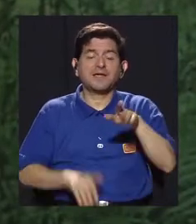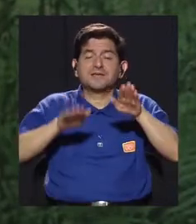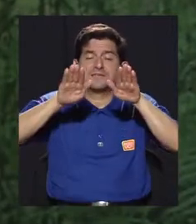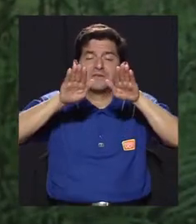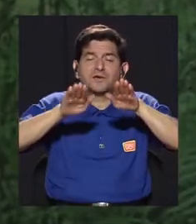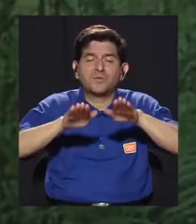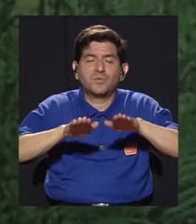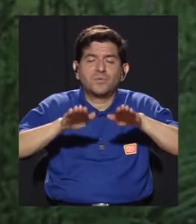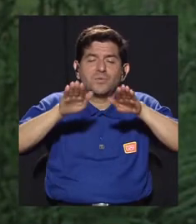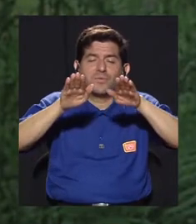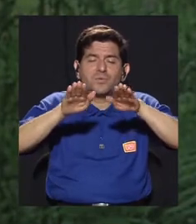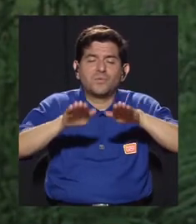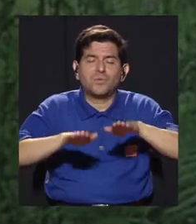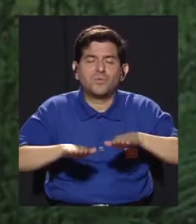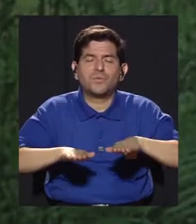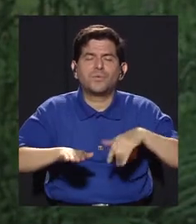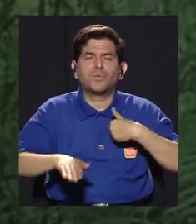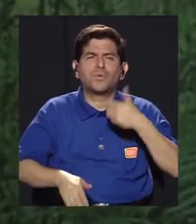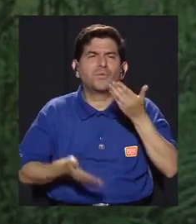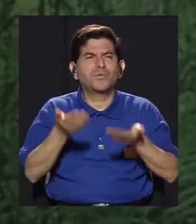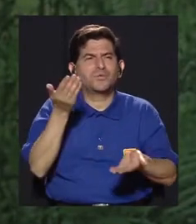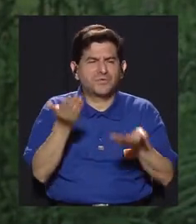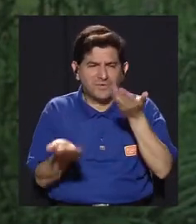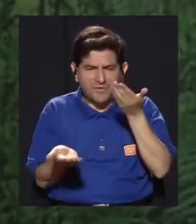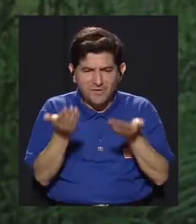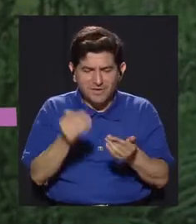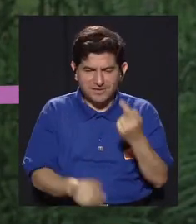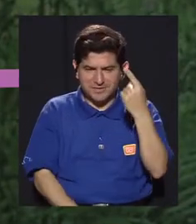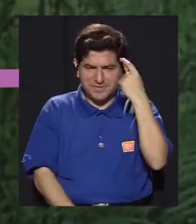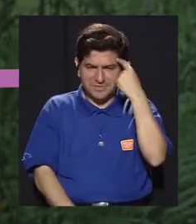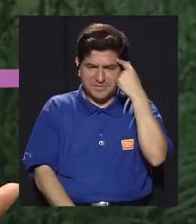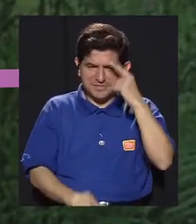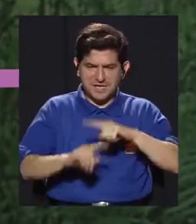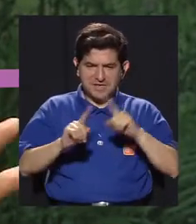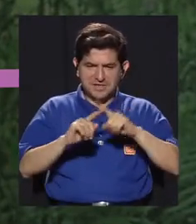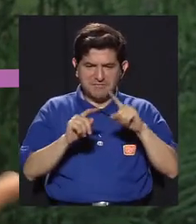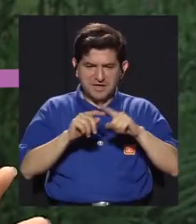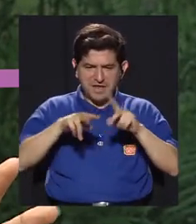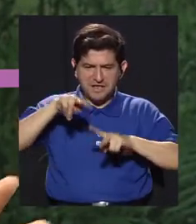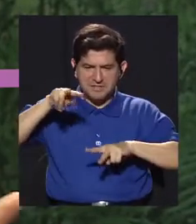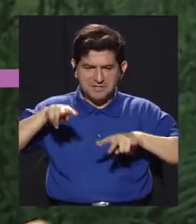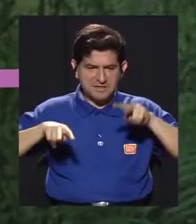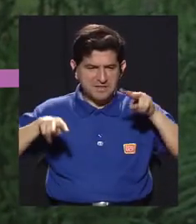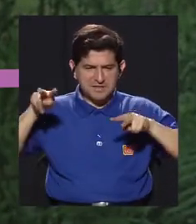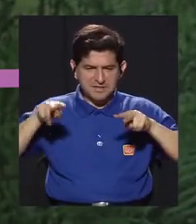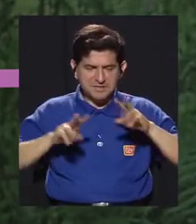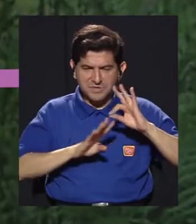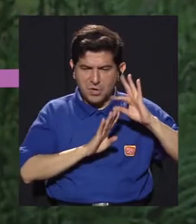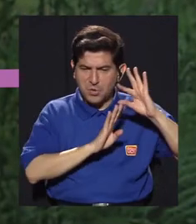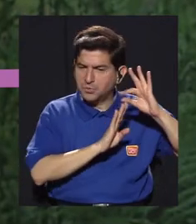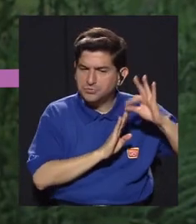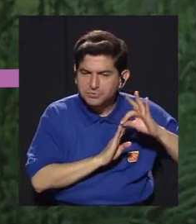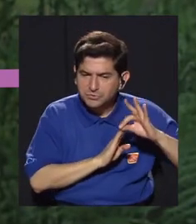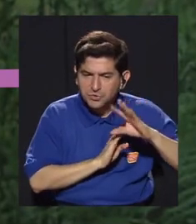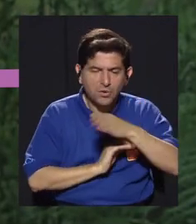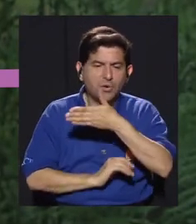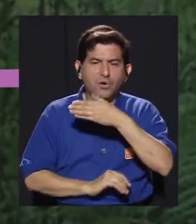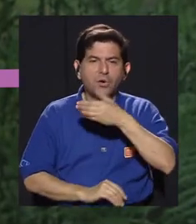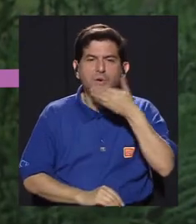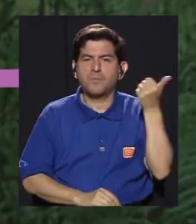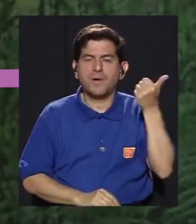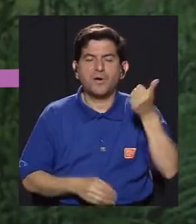esa relajación, ¿verdad? Uno puede de repente como considerar más variables o simplemente